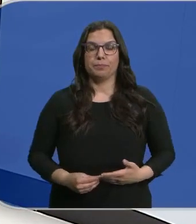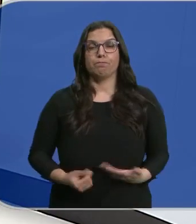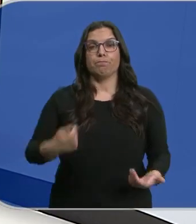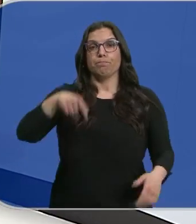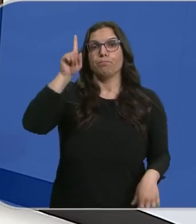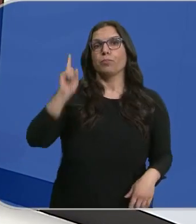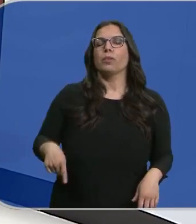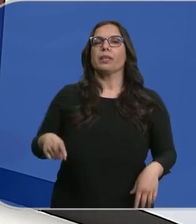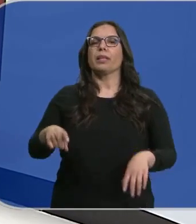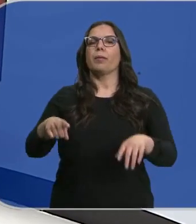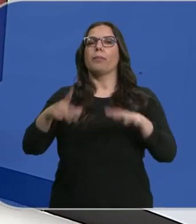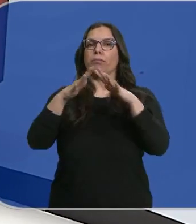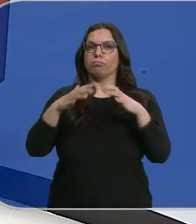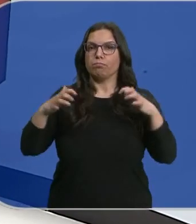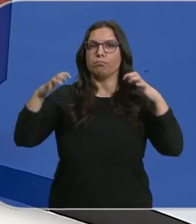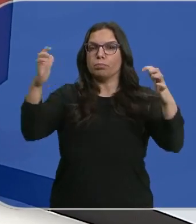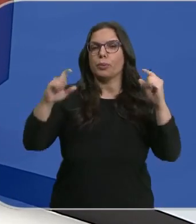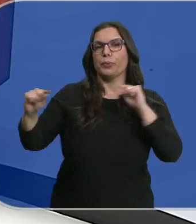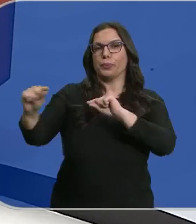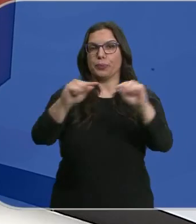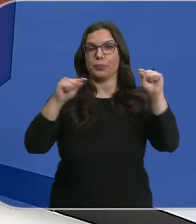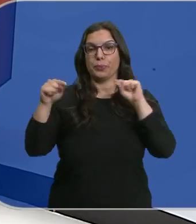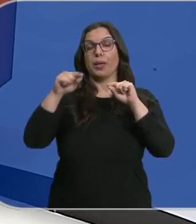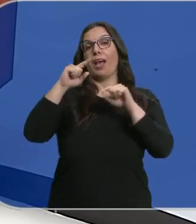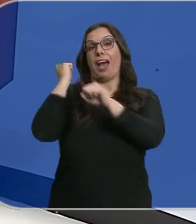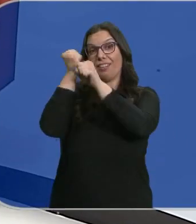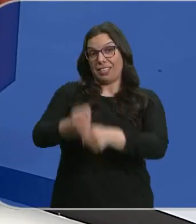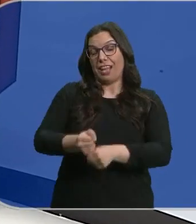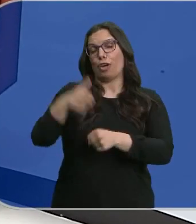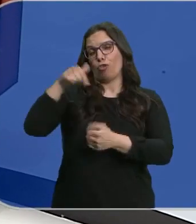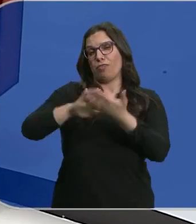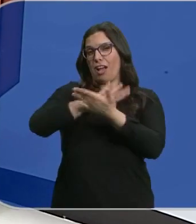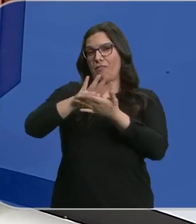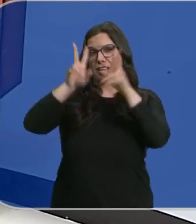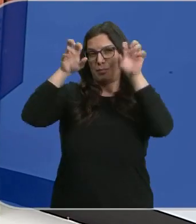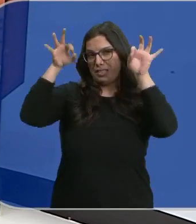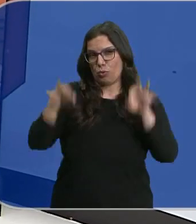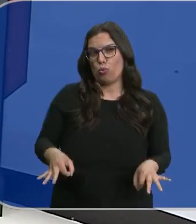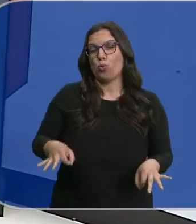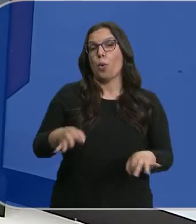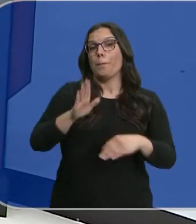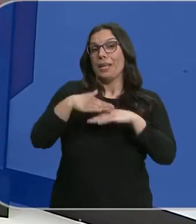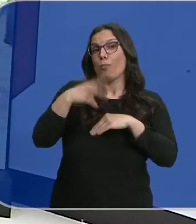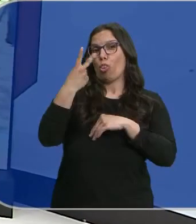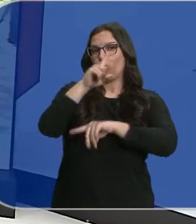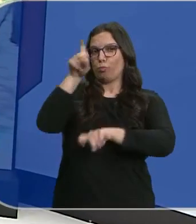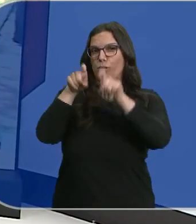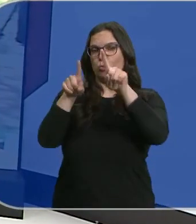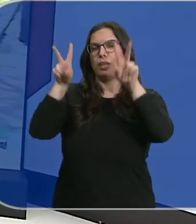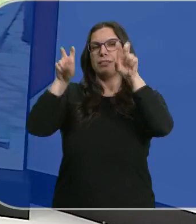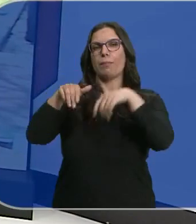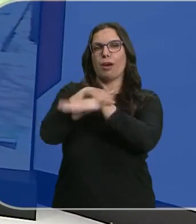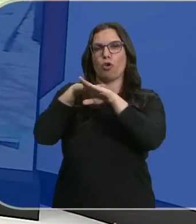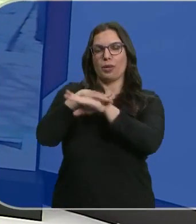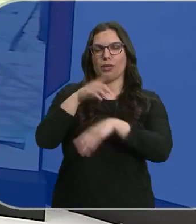Hoy también hay pleno en el hemiciclo y este aniversario estará presente en el debate de la sesión con al menos dos preguntas sobre el gobierno. Ana,